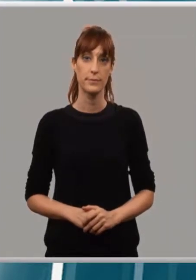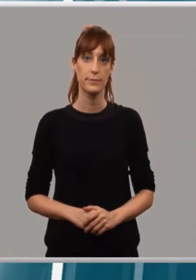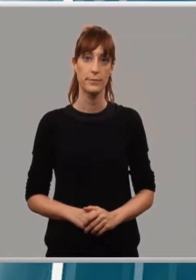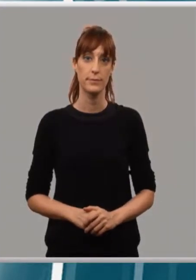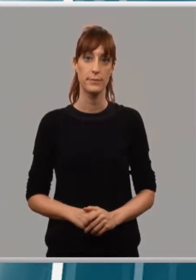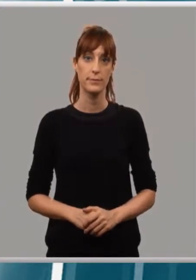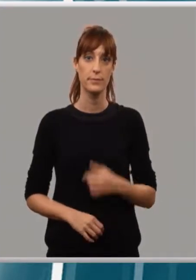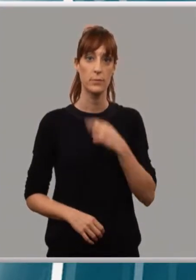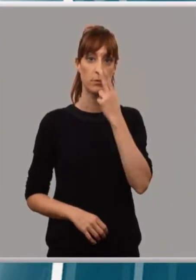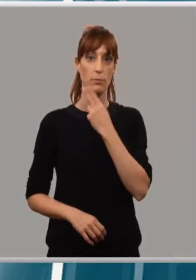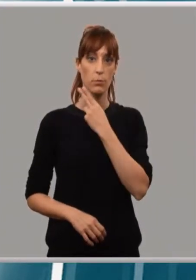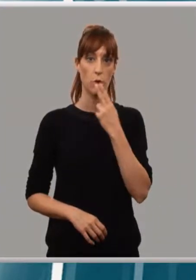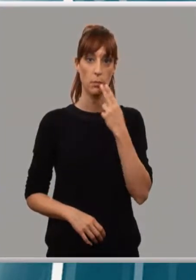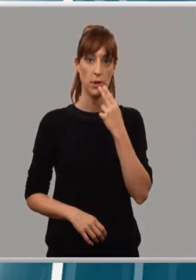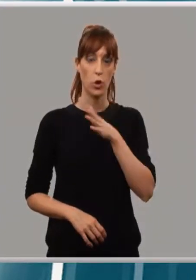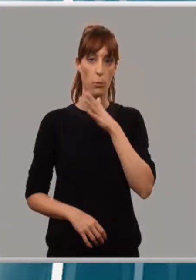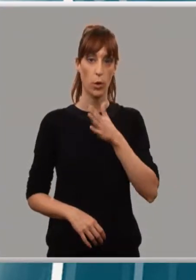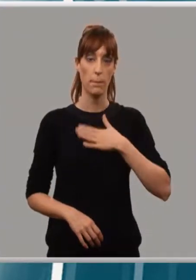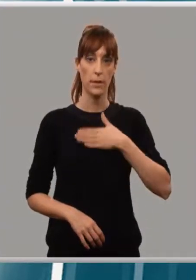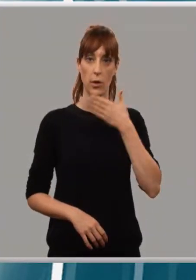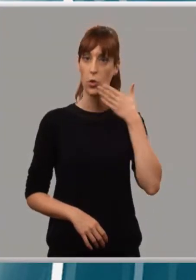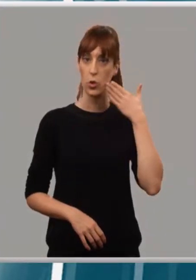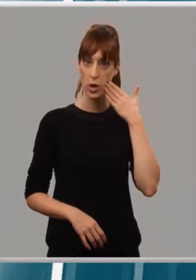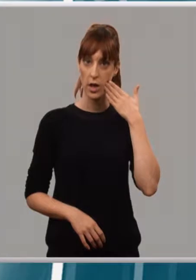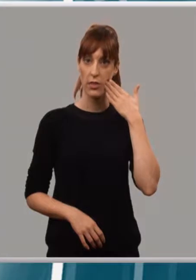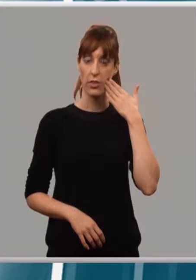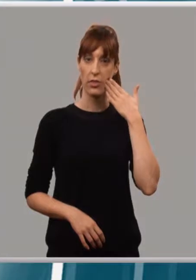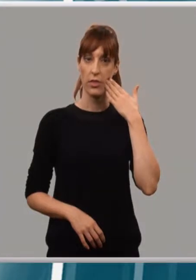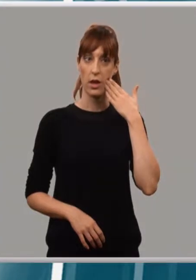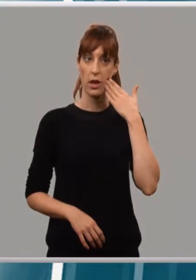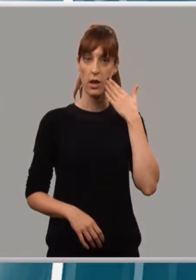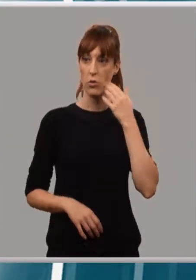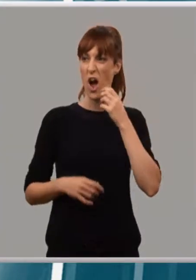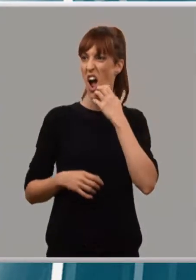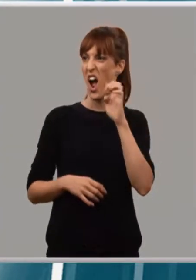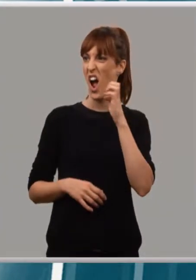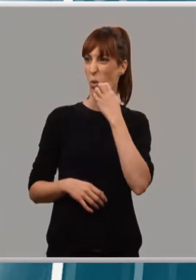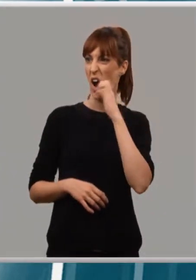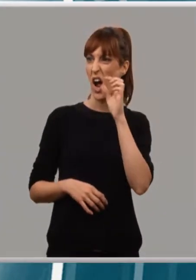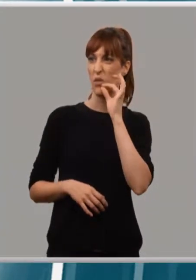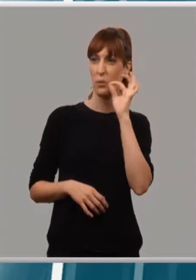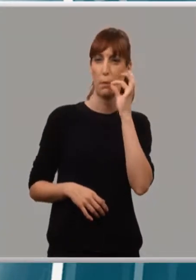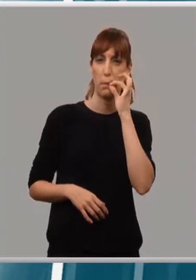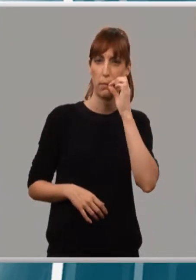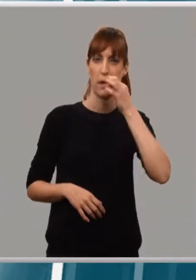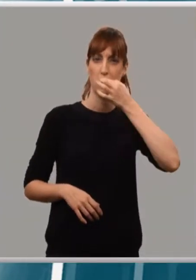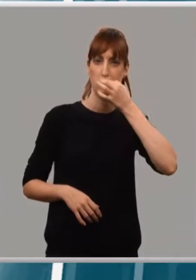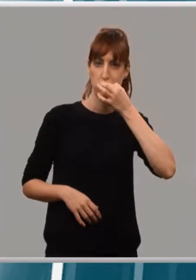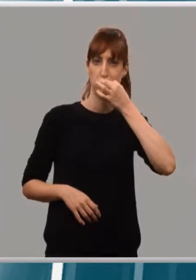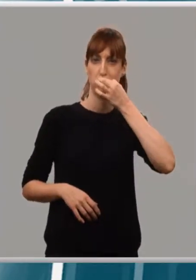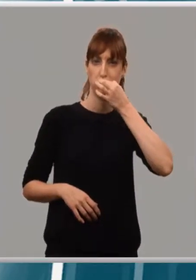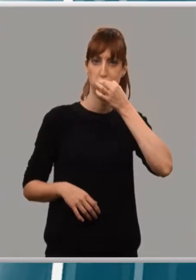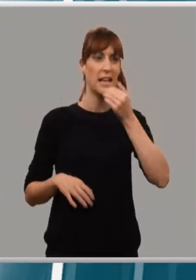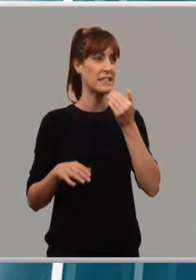Prometo por mi conciencia y honor cumplir finalmente... A ver, por favor, silencio, si os marcháis,